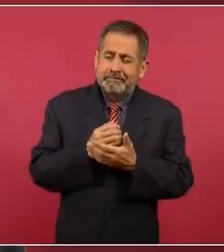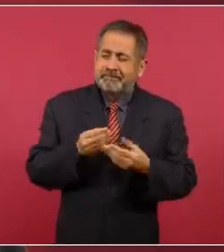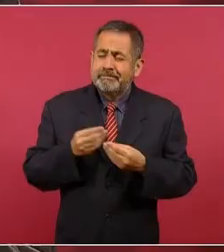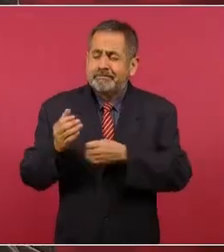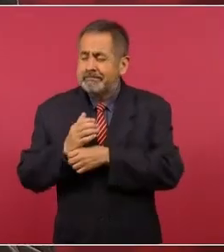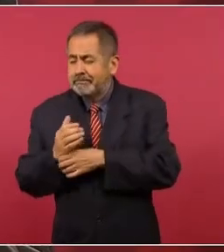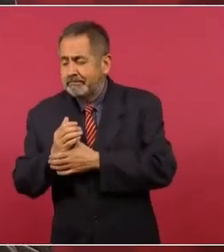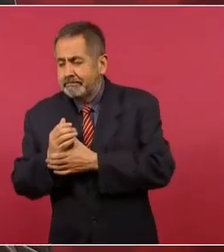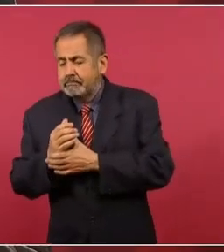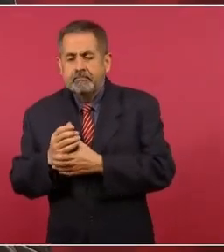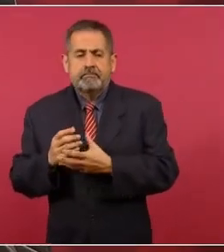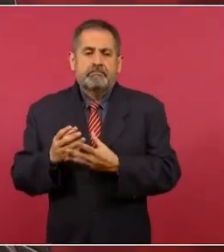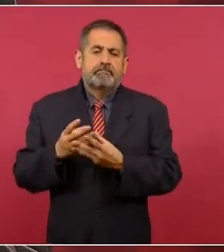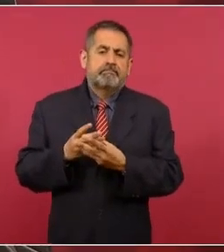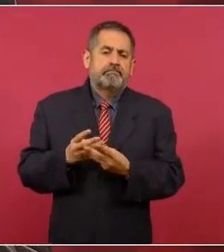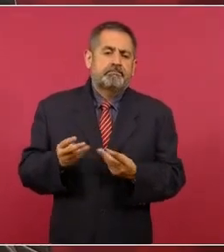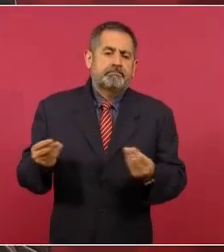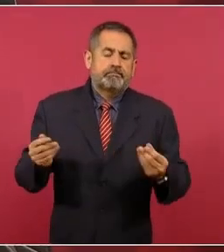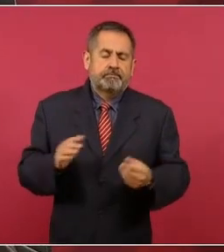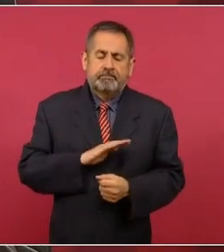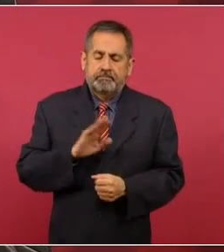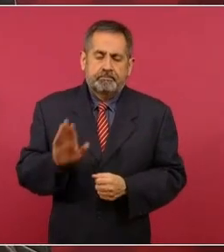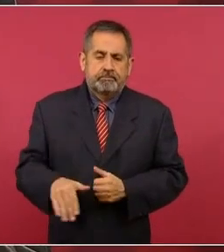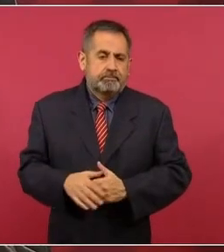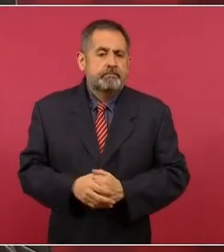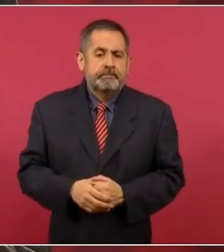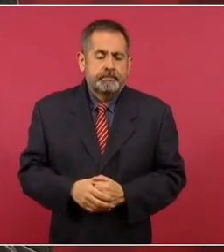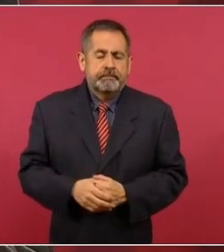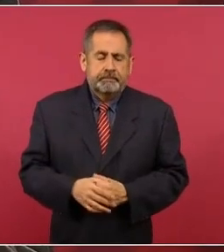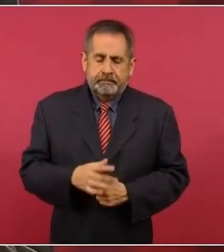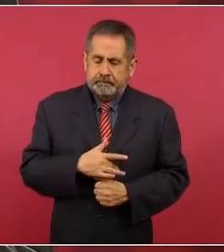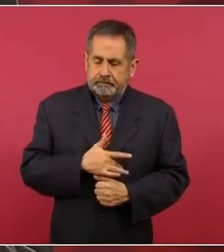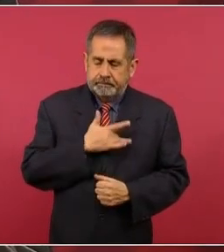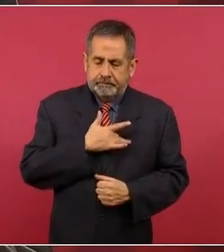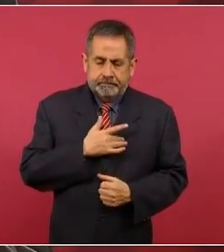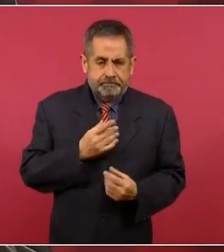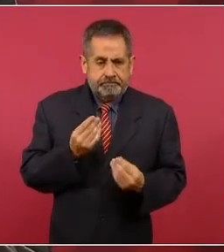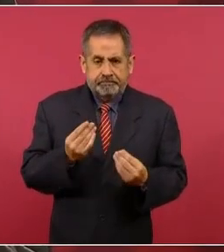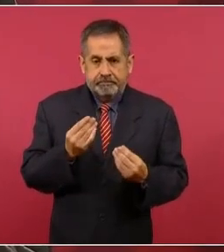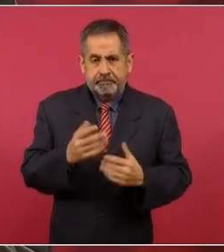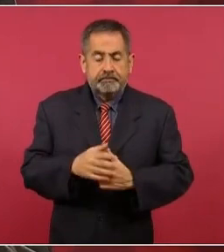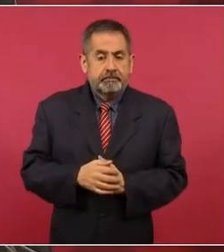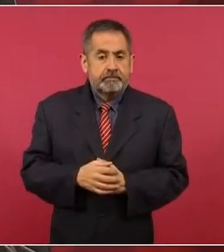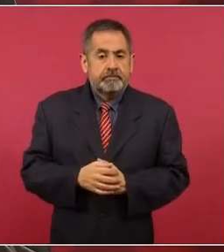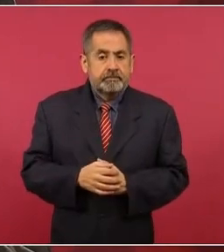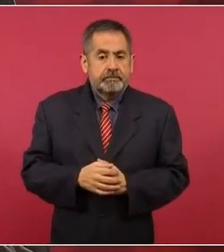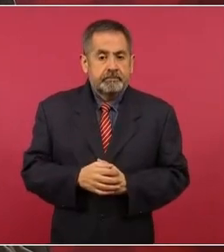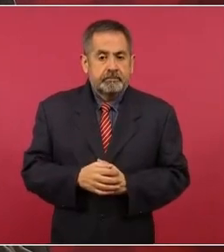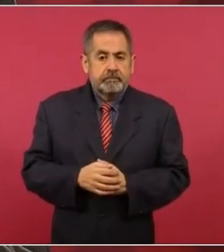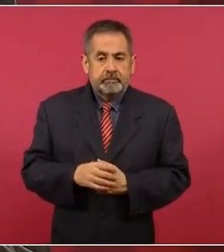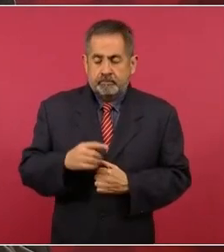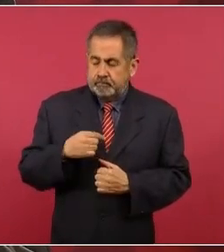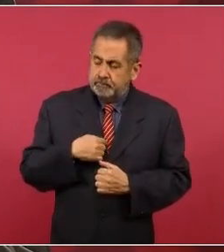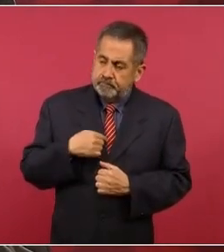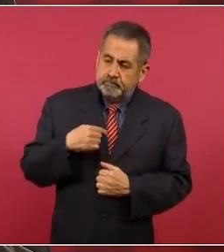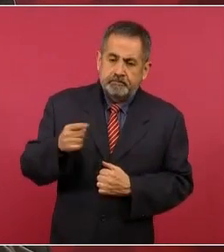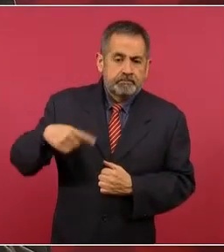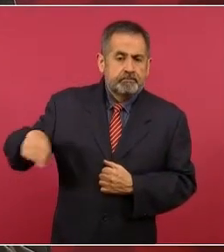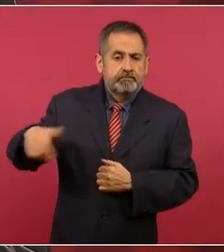Lamentamos mucho este hecho. Le enviamos un abrazo